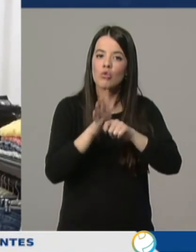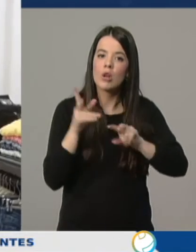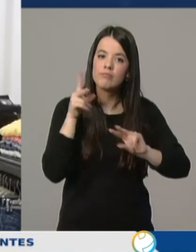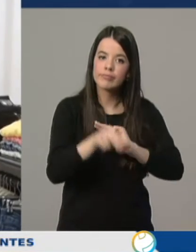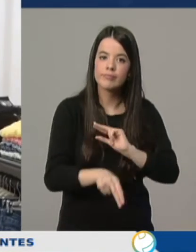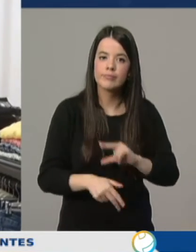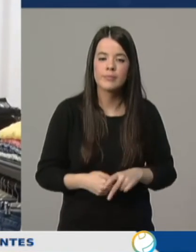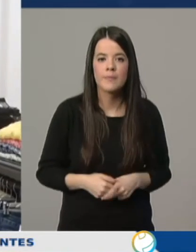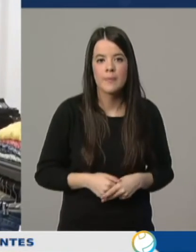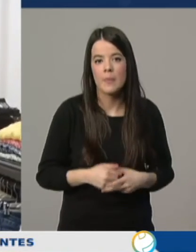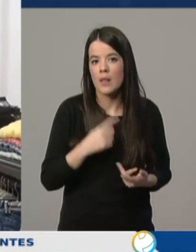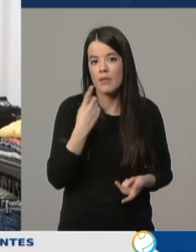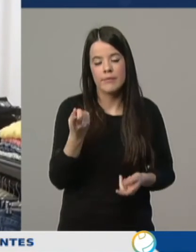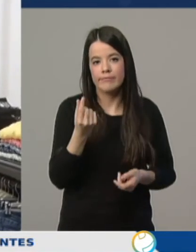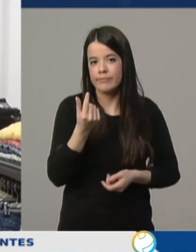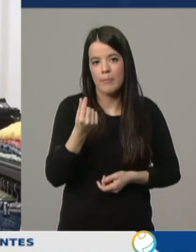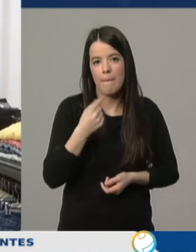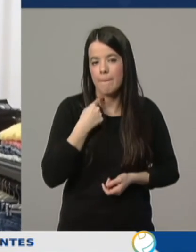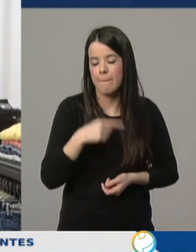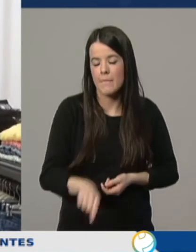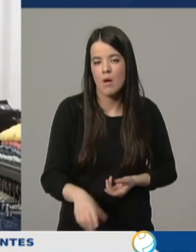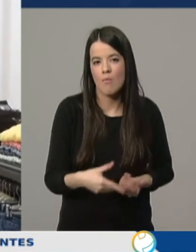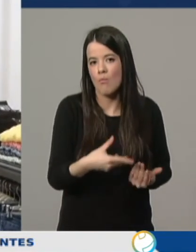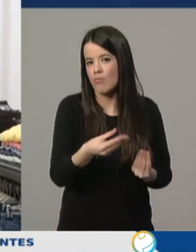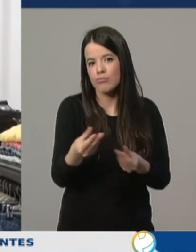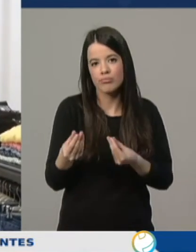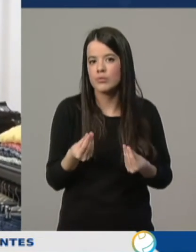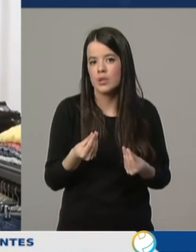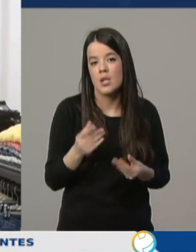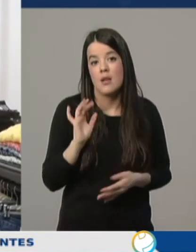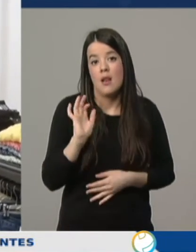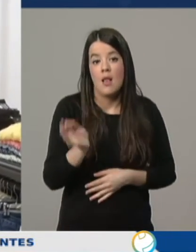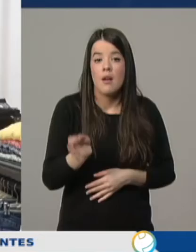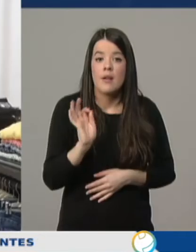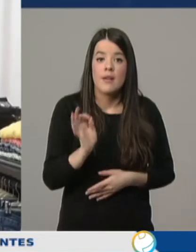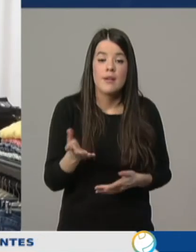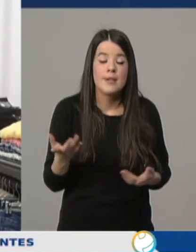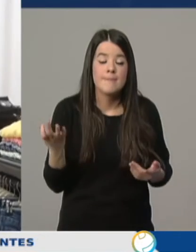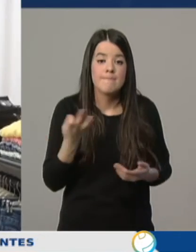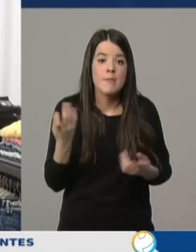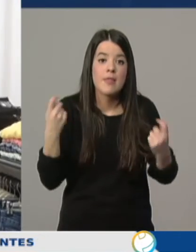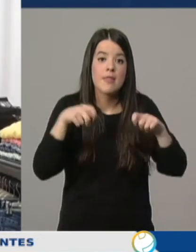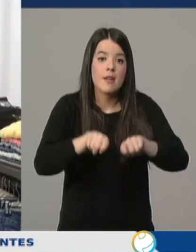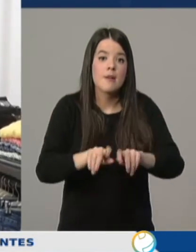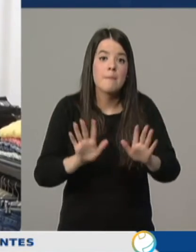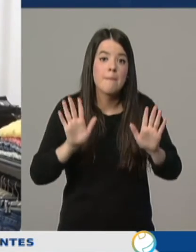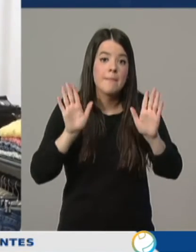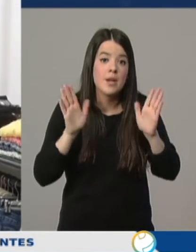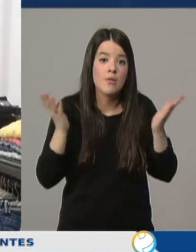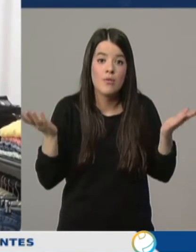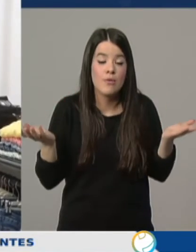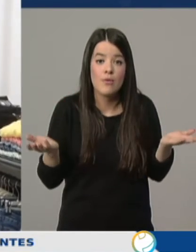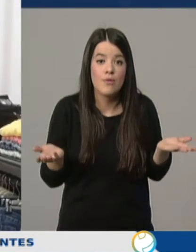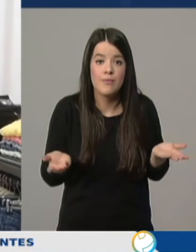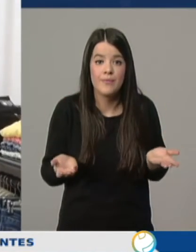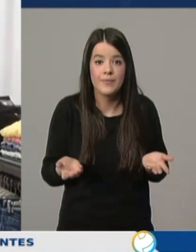Con muchas pérdidas y la verdad que hay que cerrar, pero no sé quién va a cubrir esto, pero vamos, desde luego